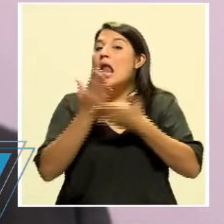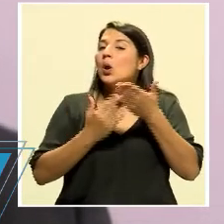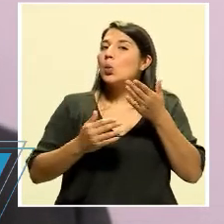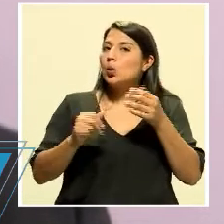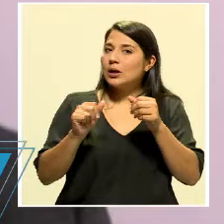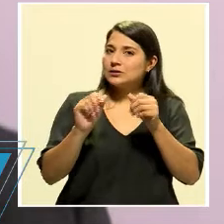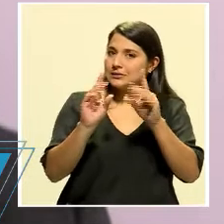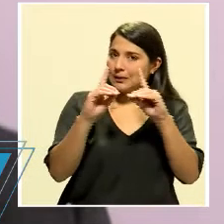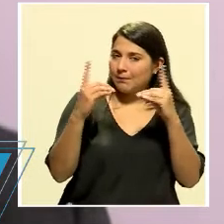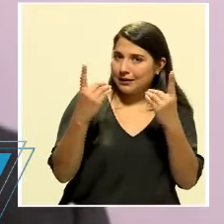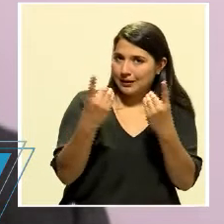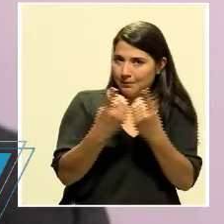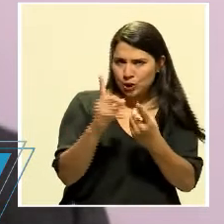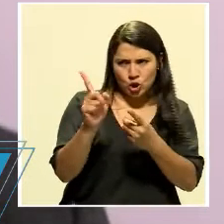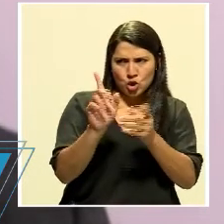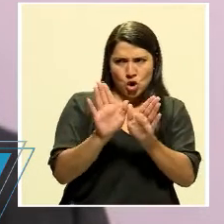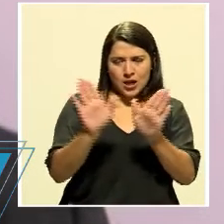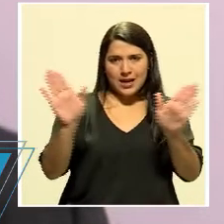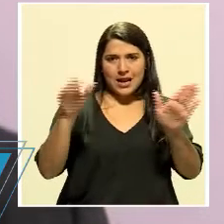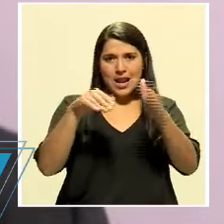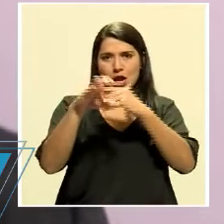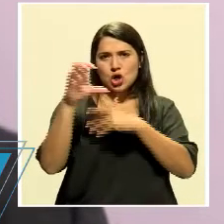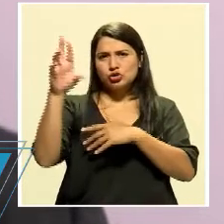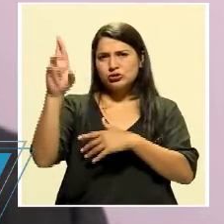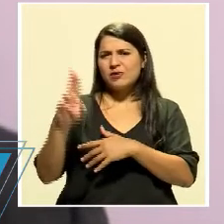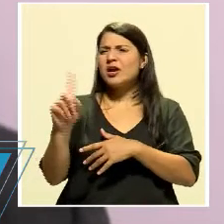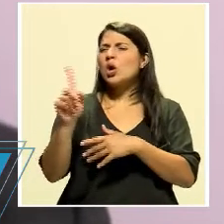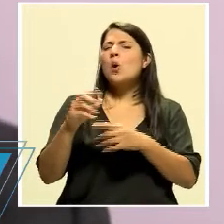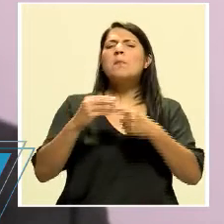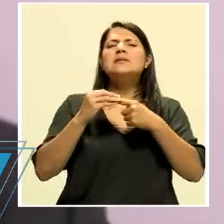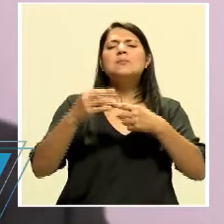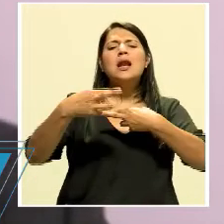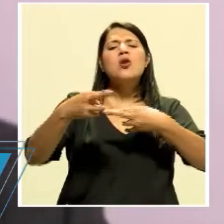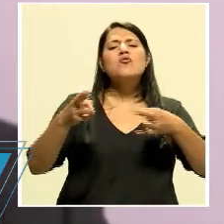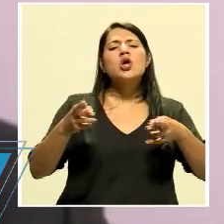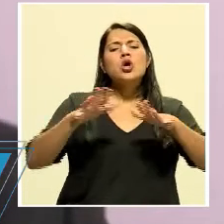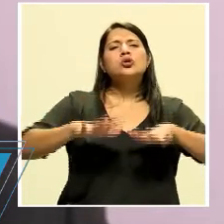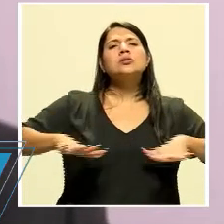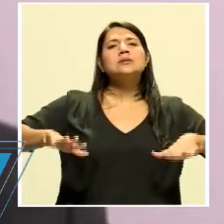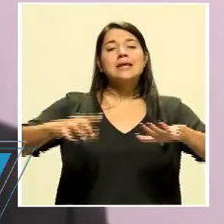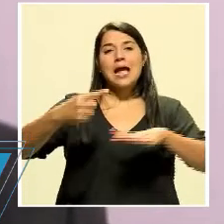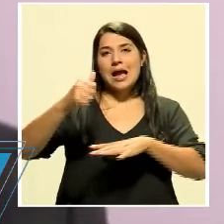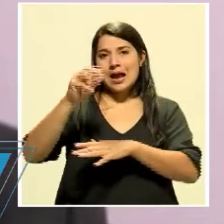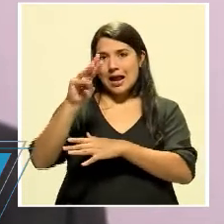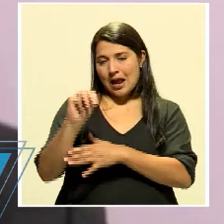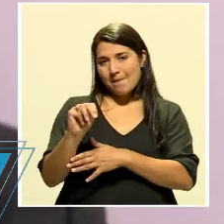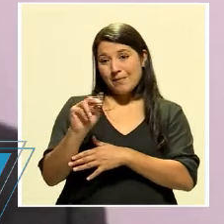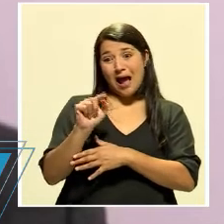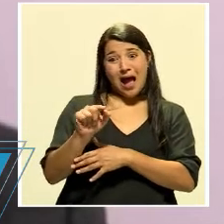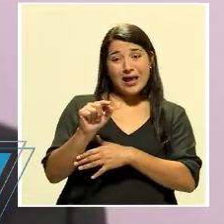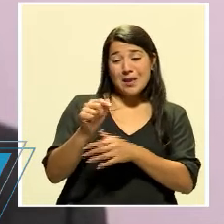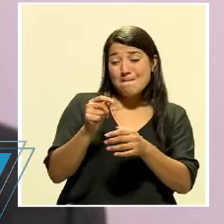nacional, hay algunas áreas, especialmente en la gran área metropolitana, en donde la cantidad de casos que surgieron en poco tiempo pues llevó